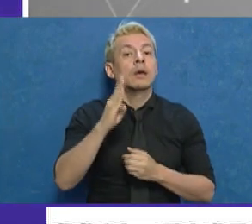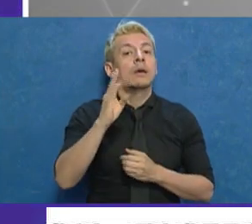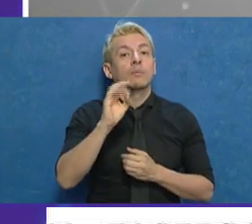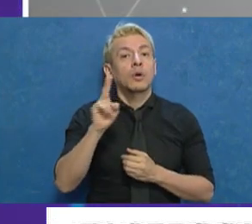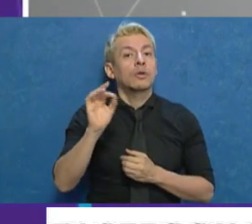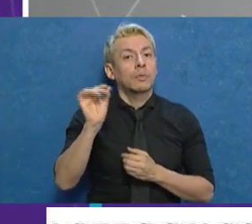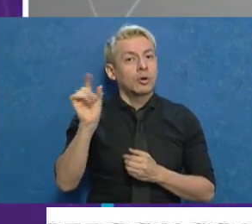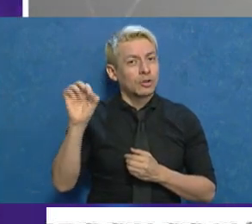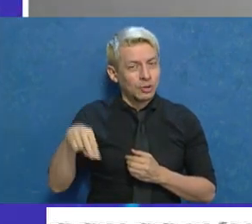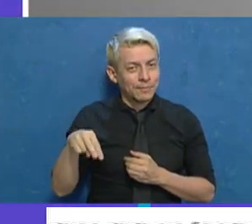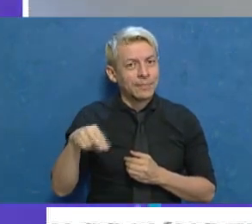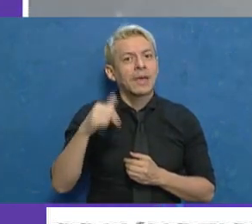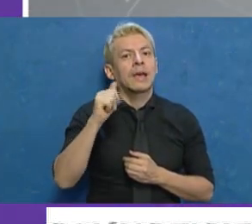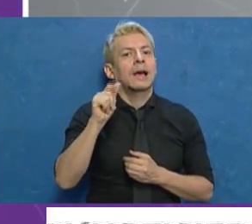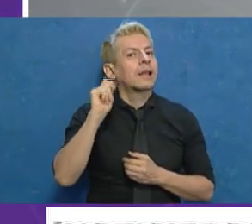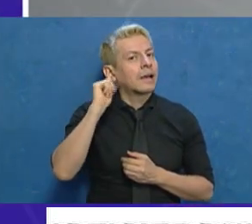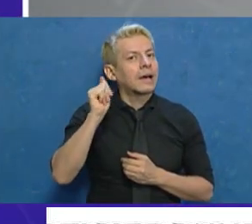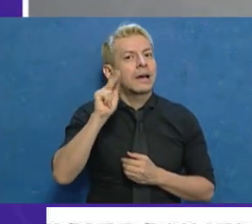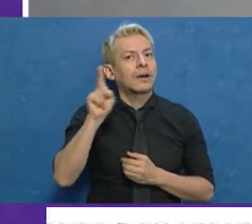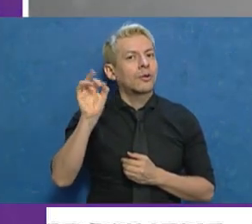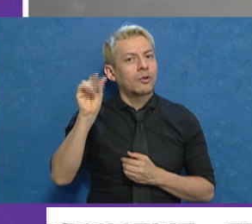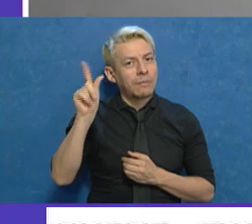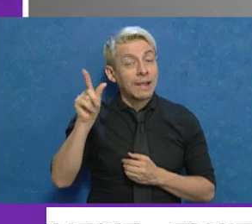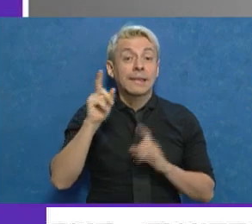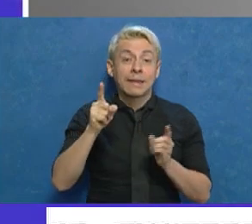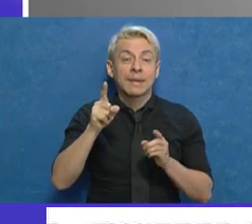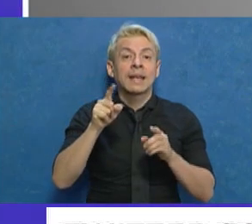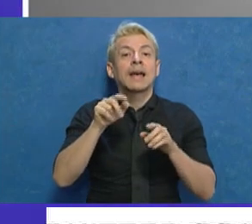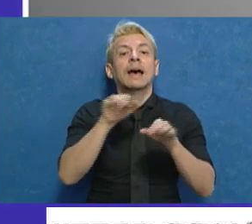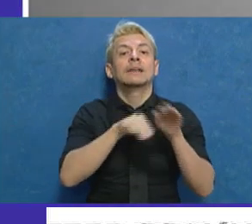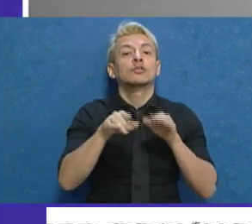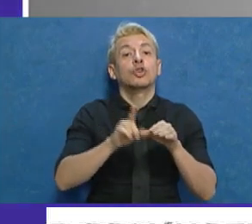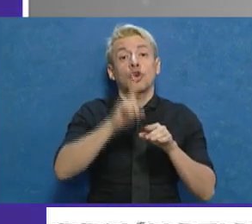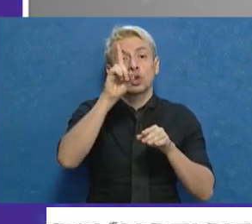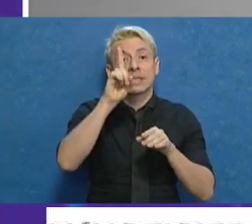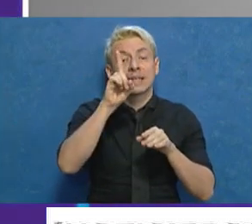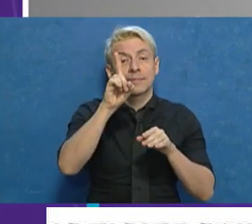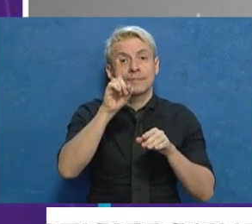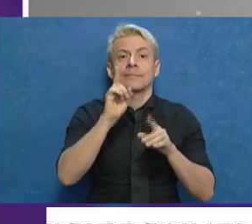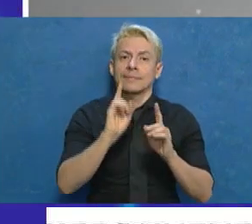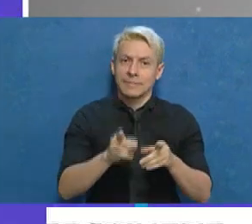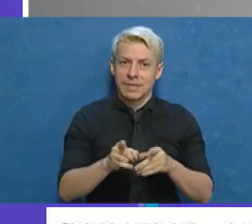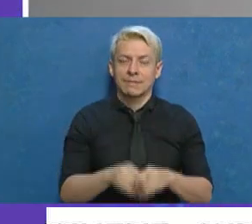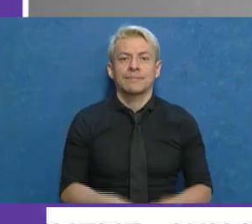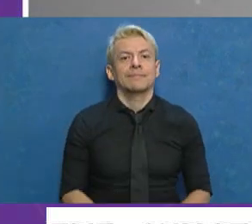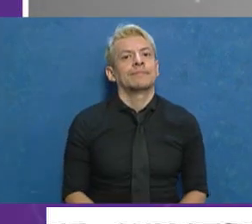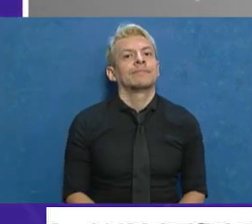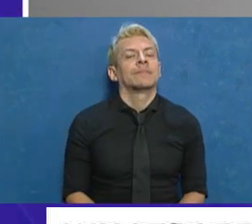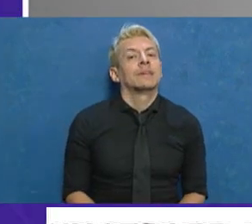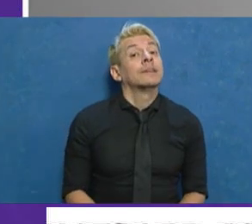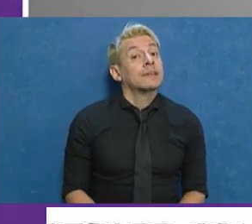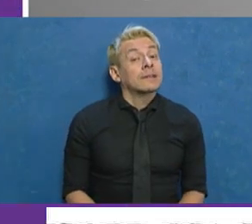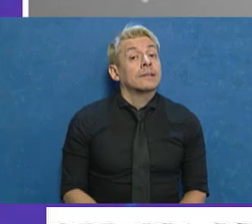y el Algarro Bal, además de lo que es la lateral del acceso norte, donde también vimos que estuvo haciendo su